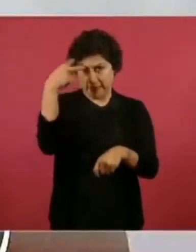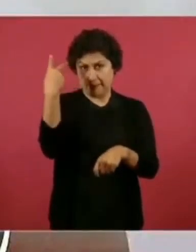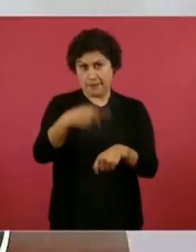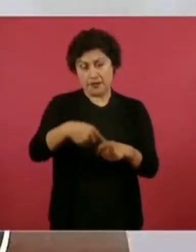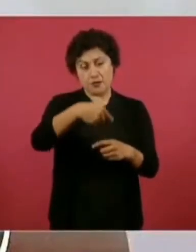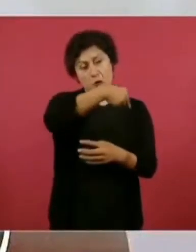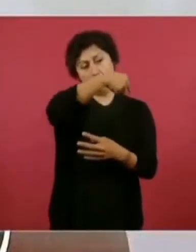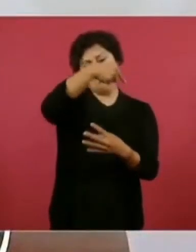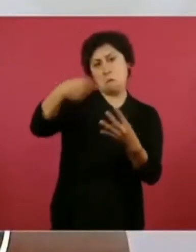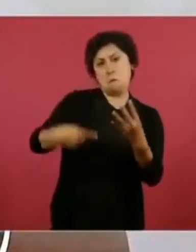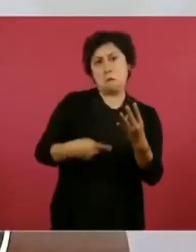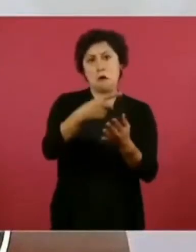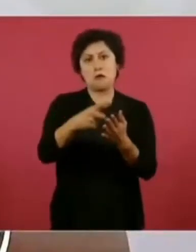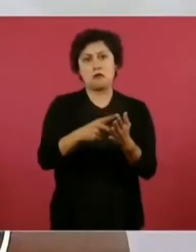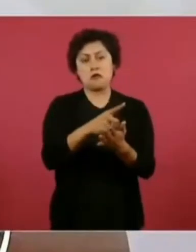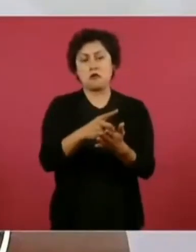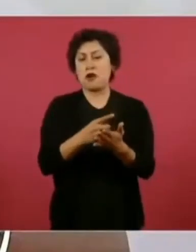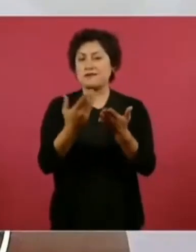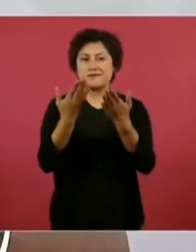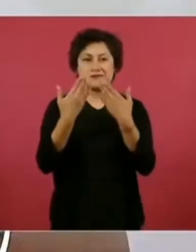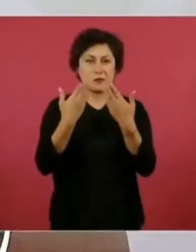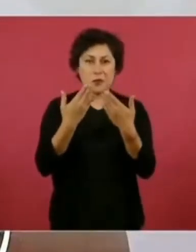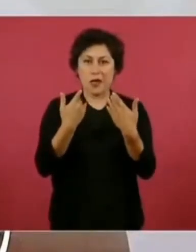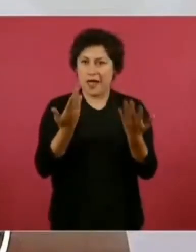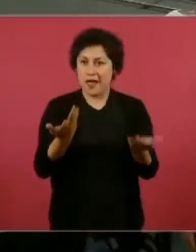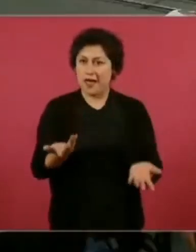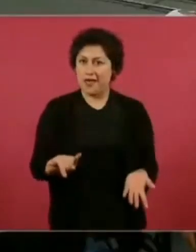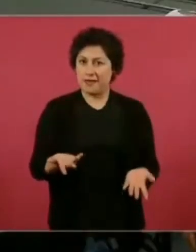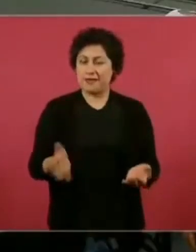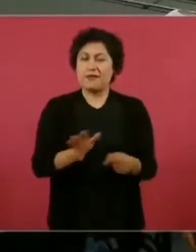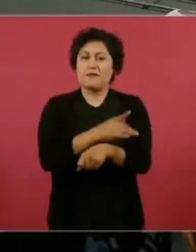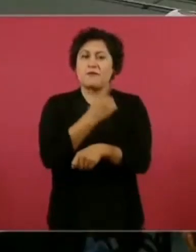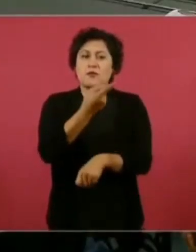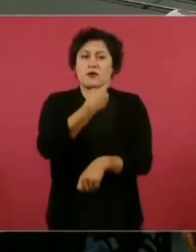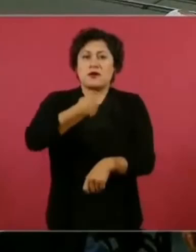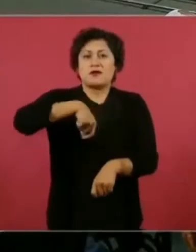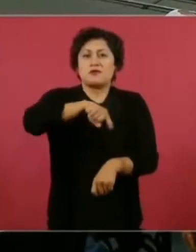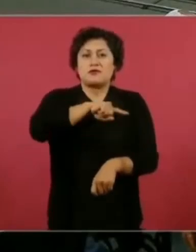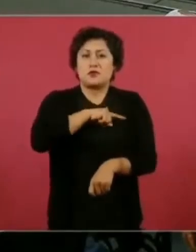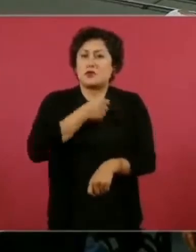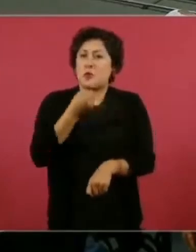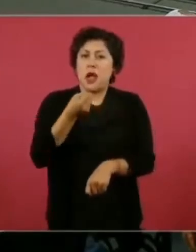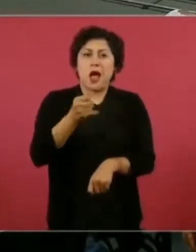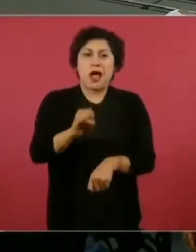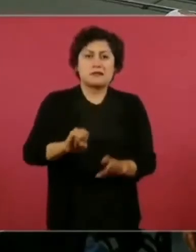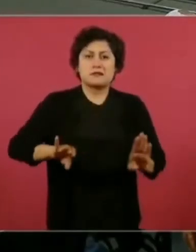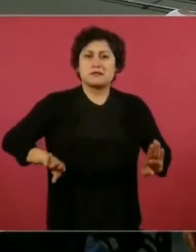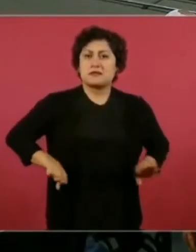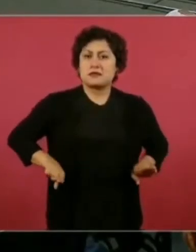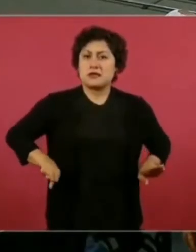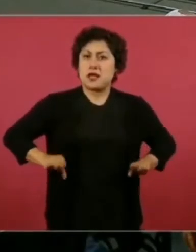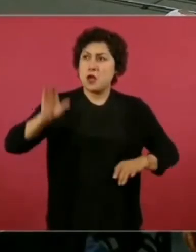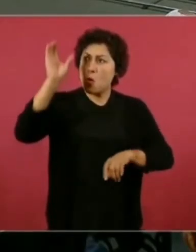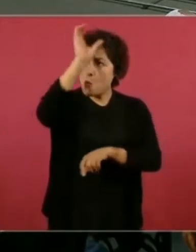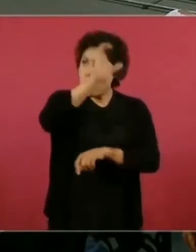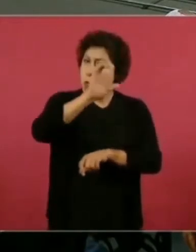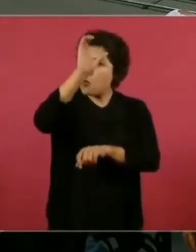de manera innata, por lo que somos. Es muy distinto